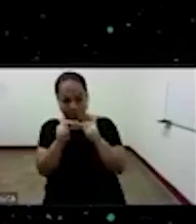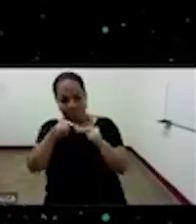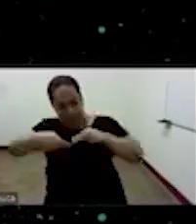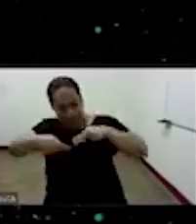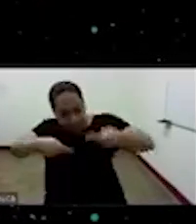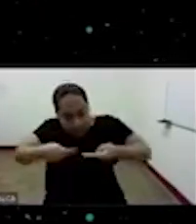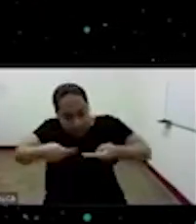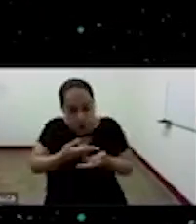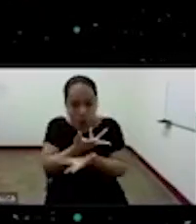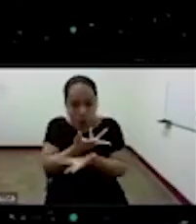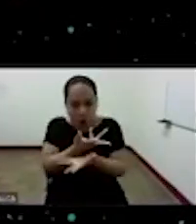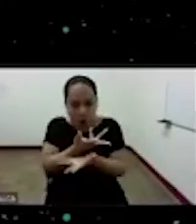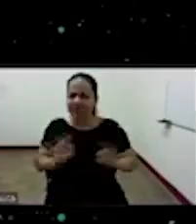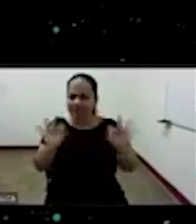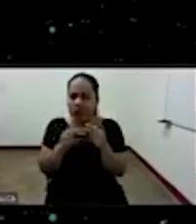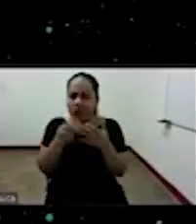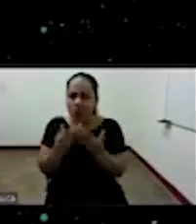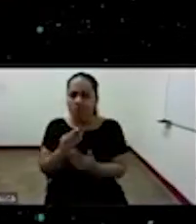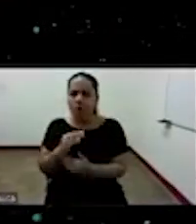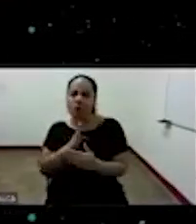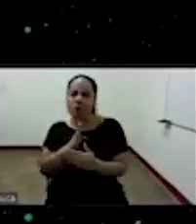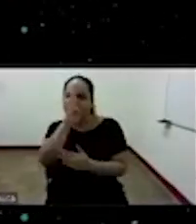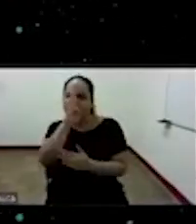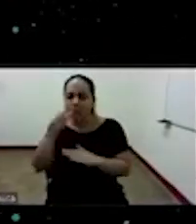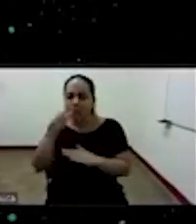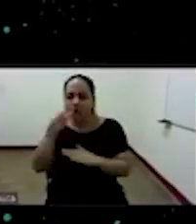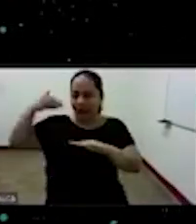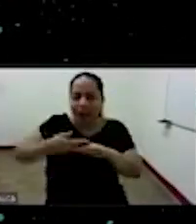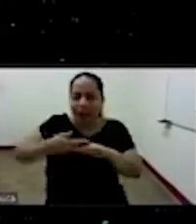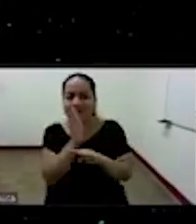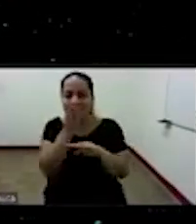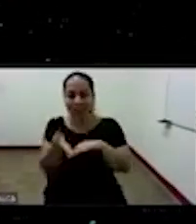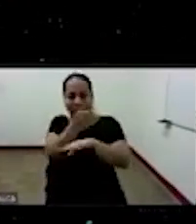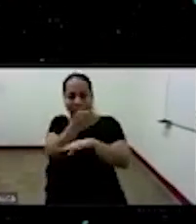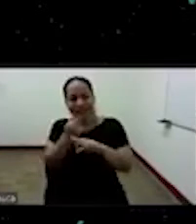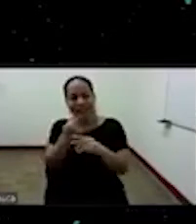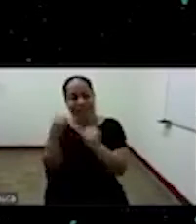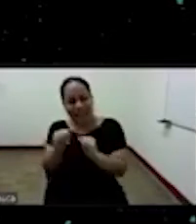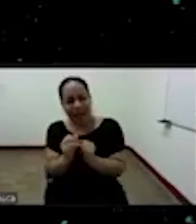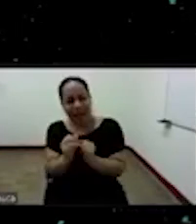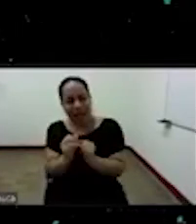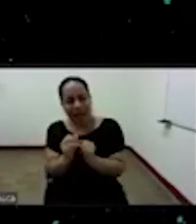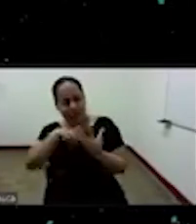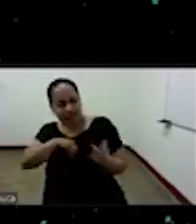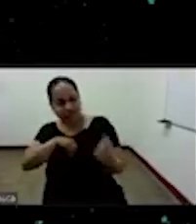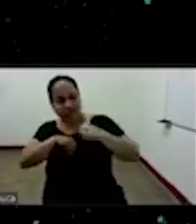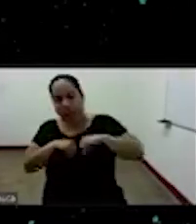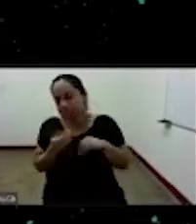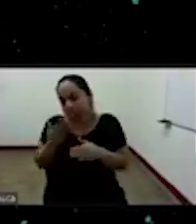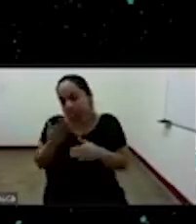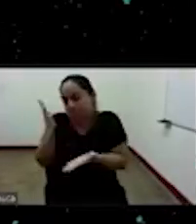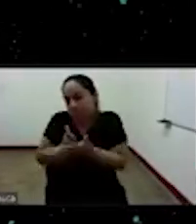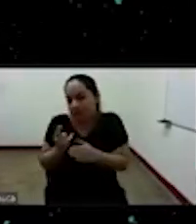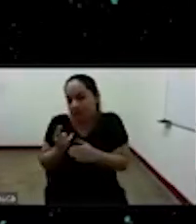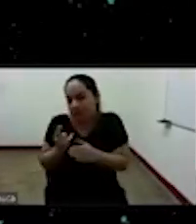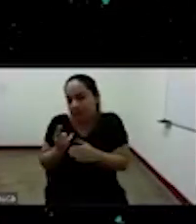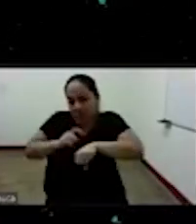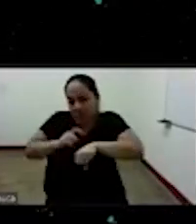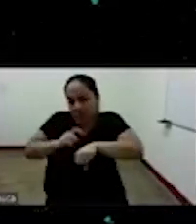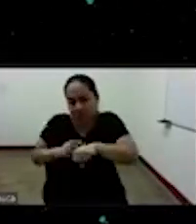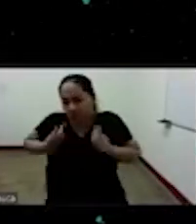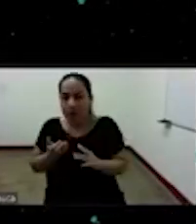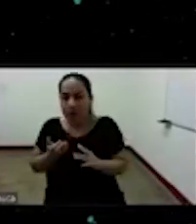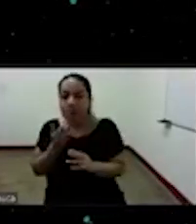partir de de la tradición de las costumbres que se generaron en algún momento por esa